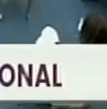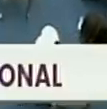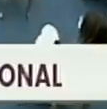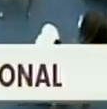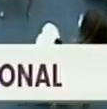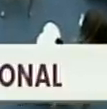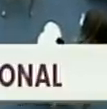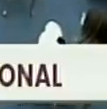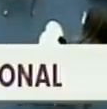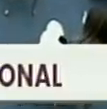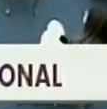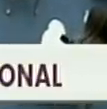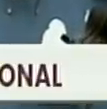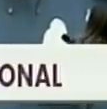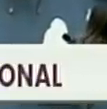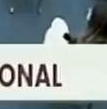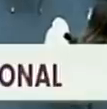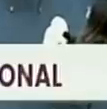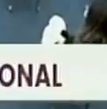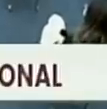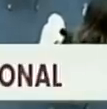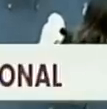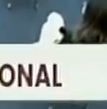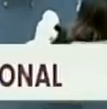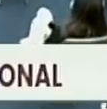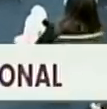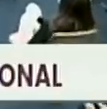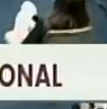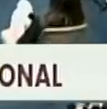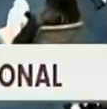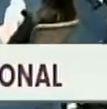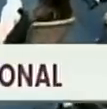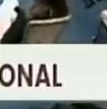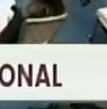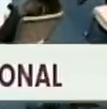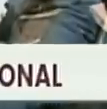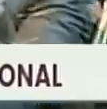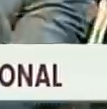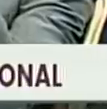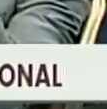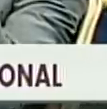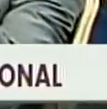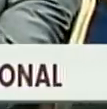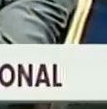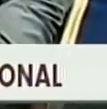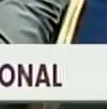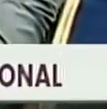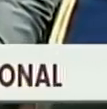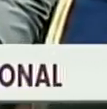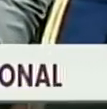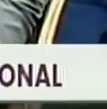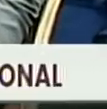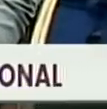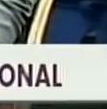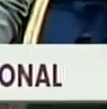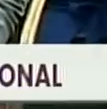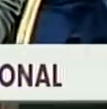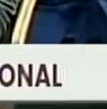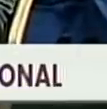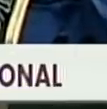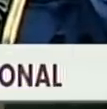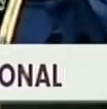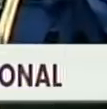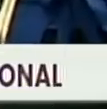Bolivariana de Venezuela. En este contexto, el jefe de Estado venezolano estará respondiendo las interrogantes de los